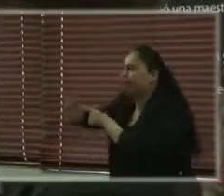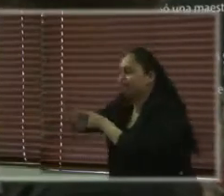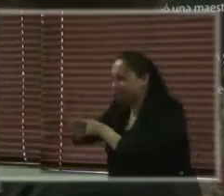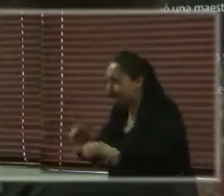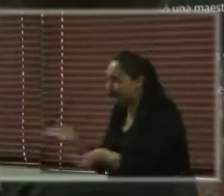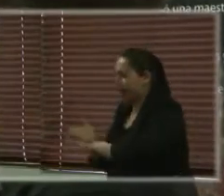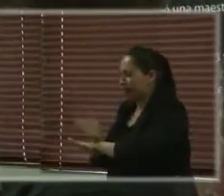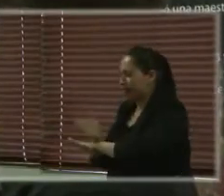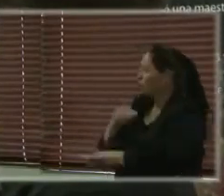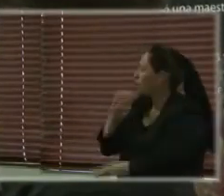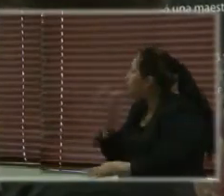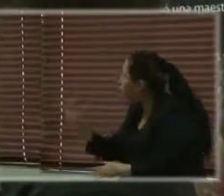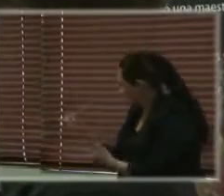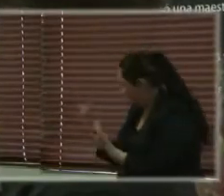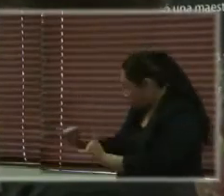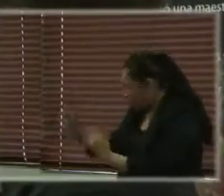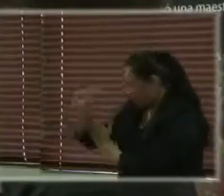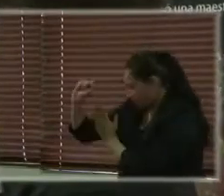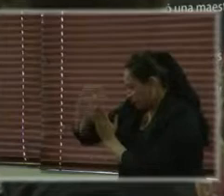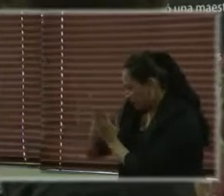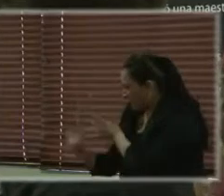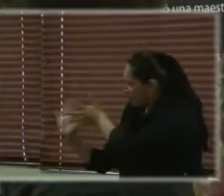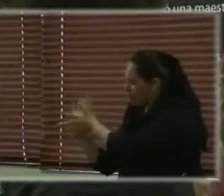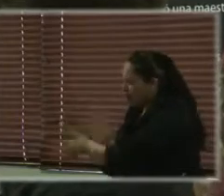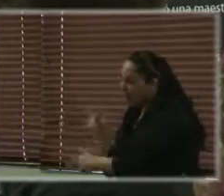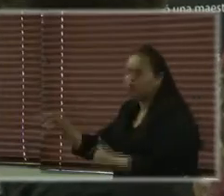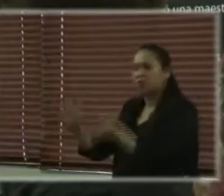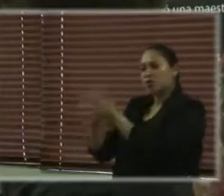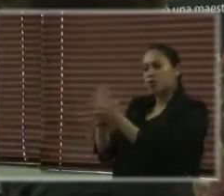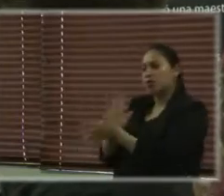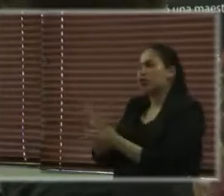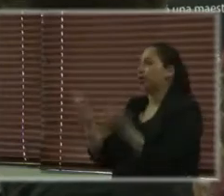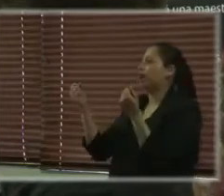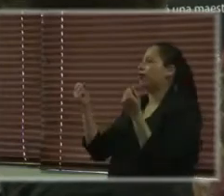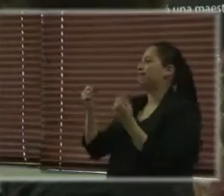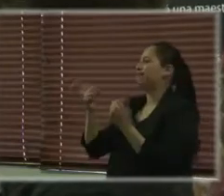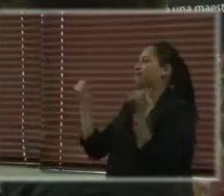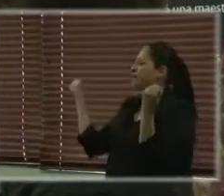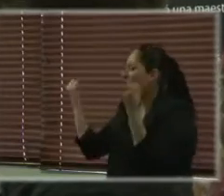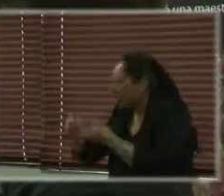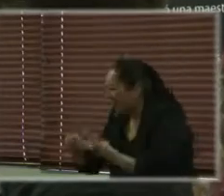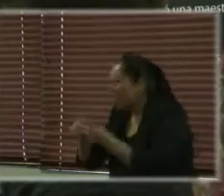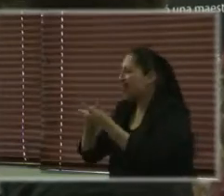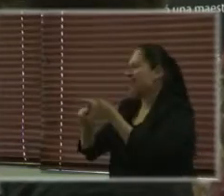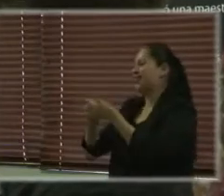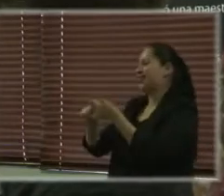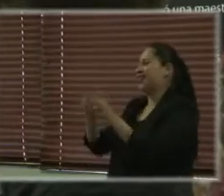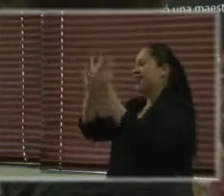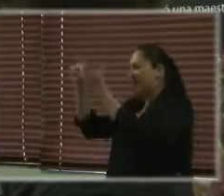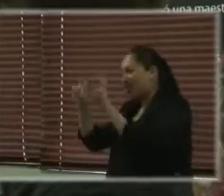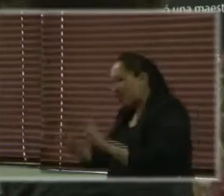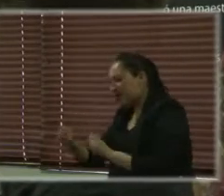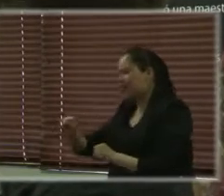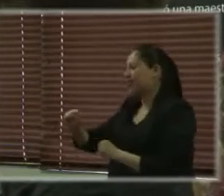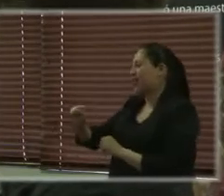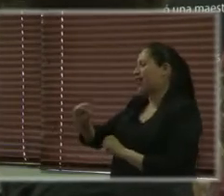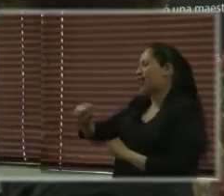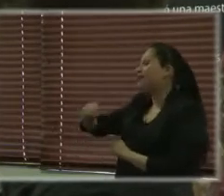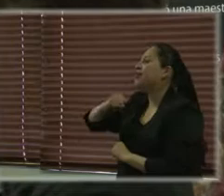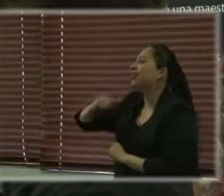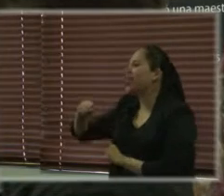cómo se manejó, o si se presentó ahí, violencia en temas de esterilización forzosa o ejercicio de derechos reproductivos.